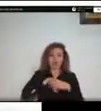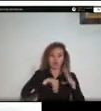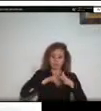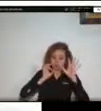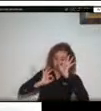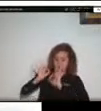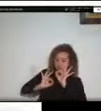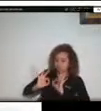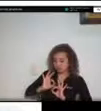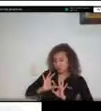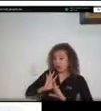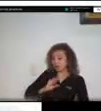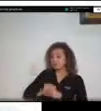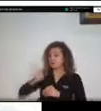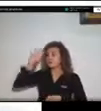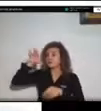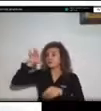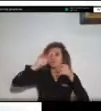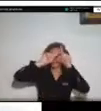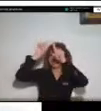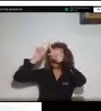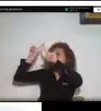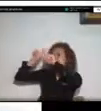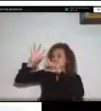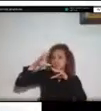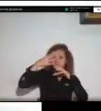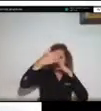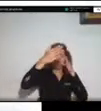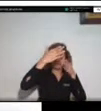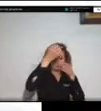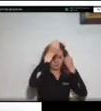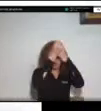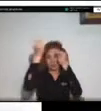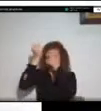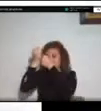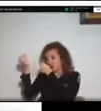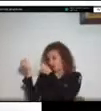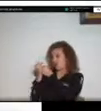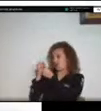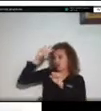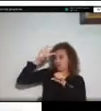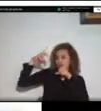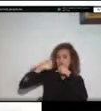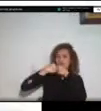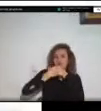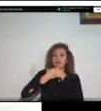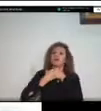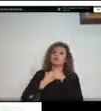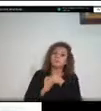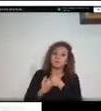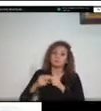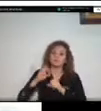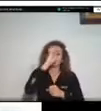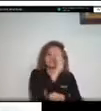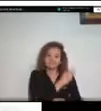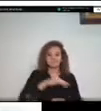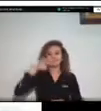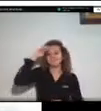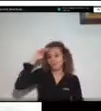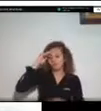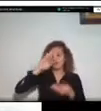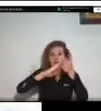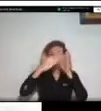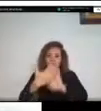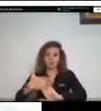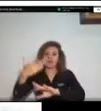diferentes actores que hacen parte de la respuesta como fuerza pública autoridades territoriales organismos de socorro comunidades y demás aquí pueden